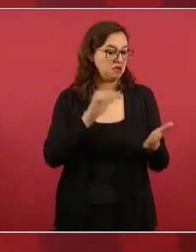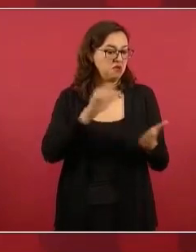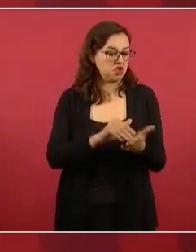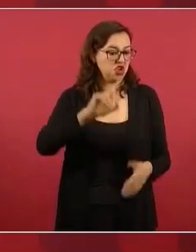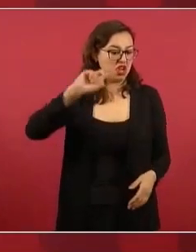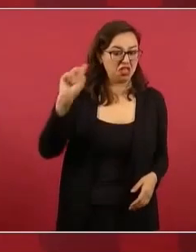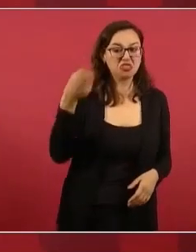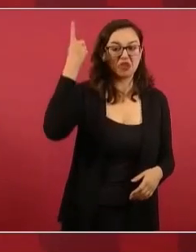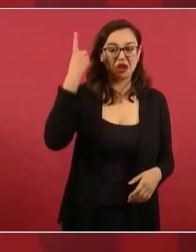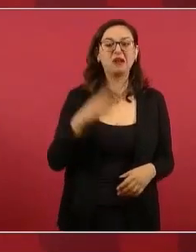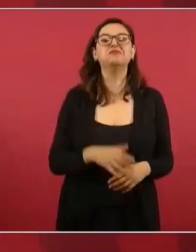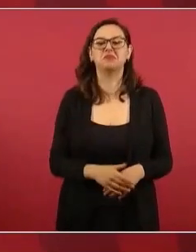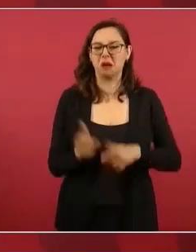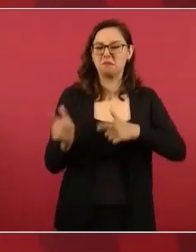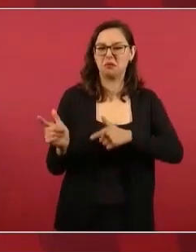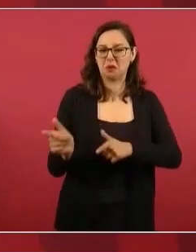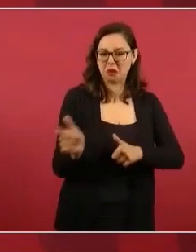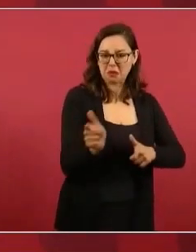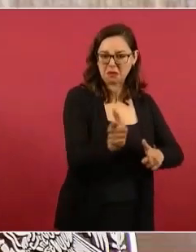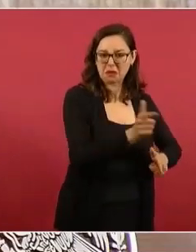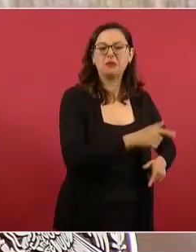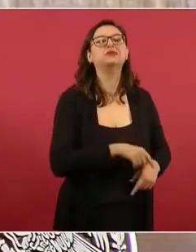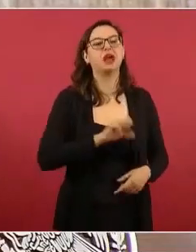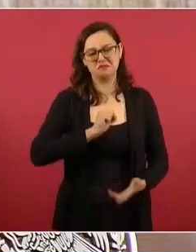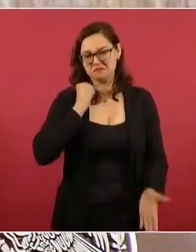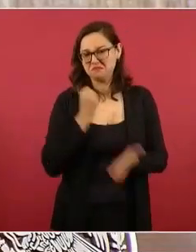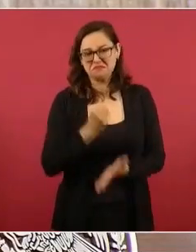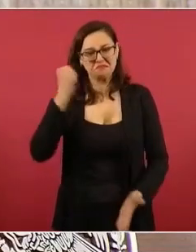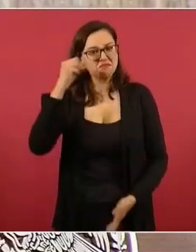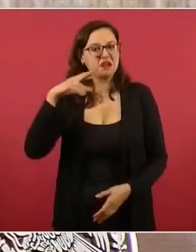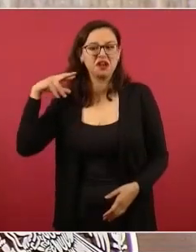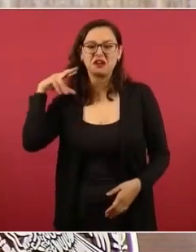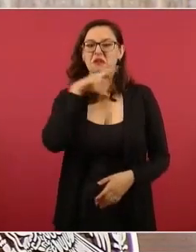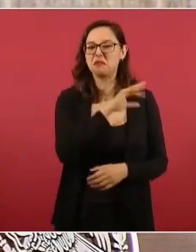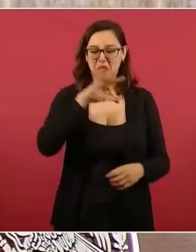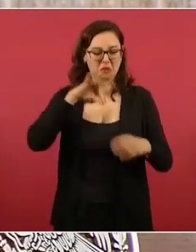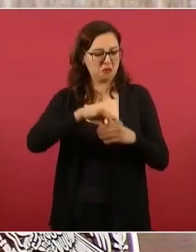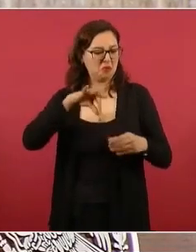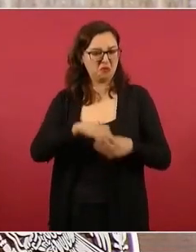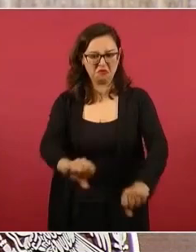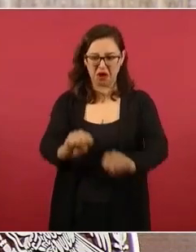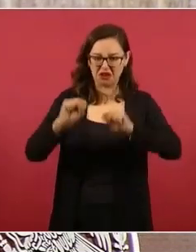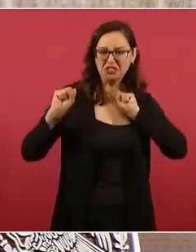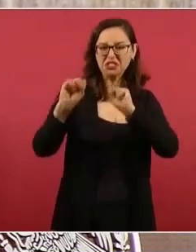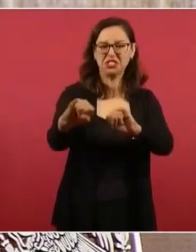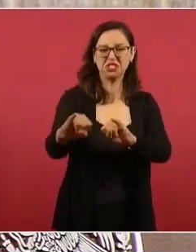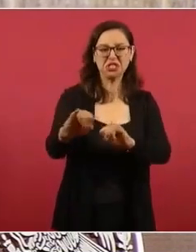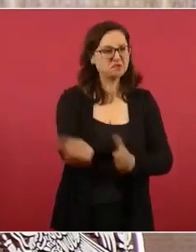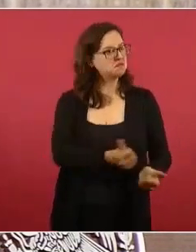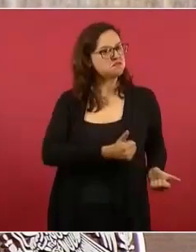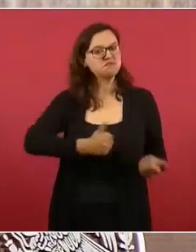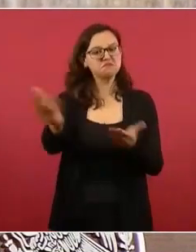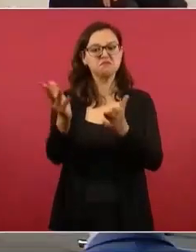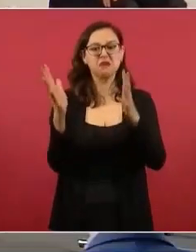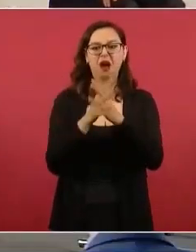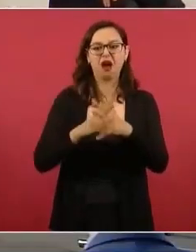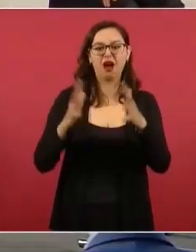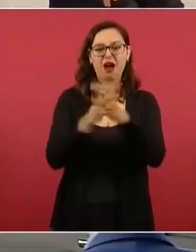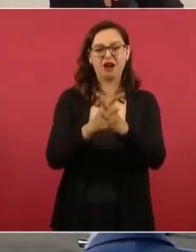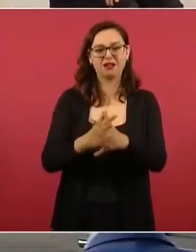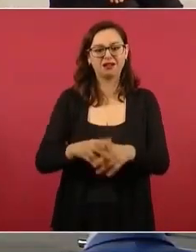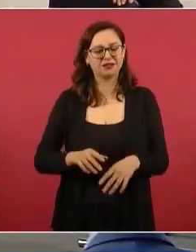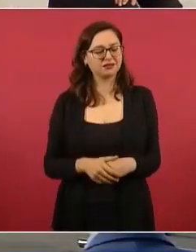para armamento, para la guerra. Hay otro senador también,